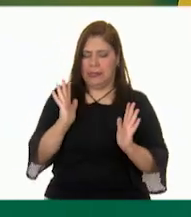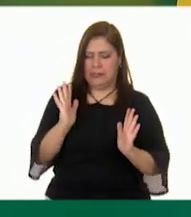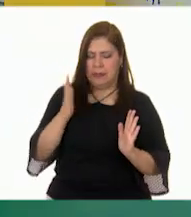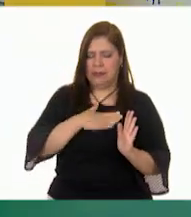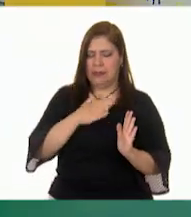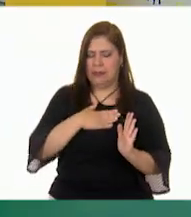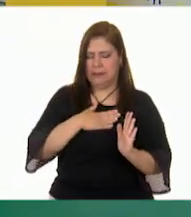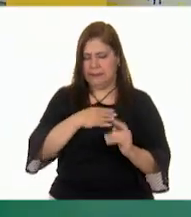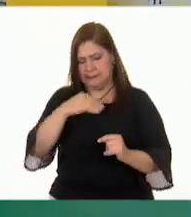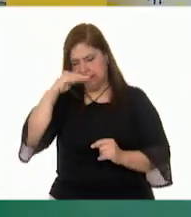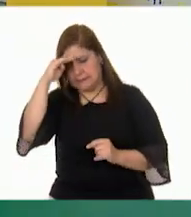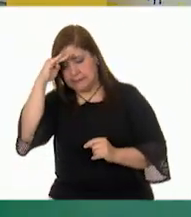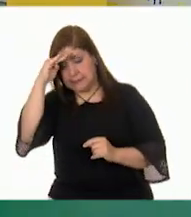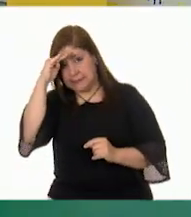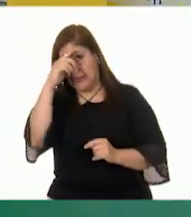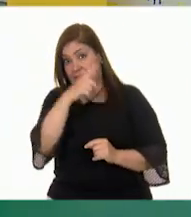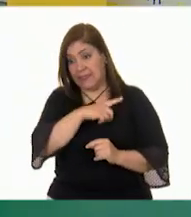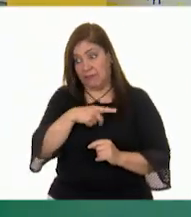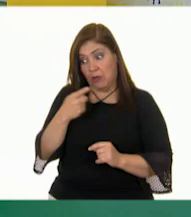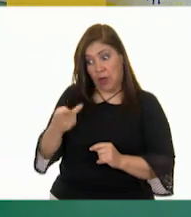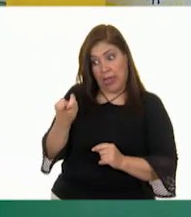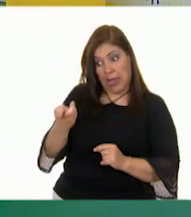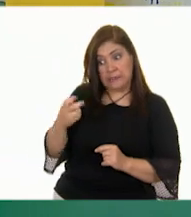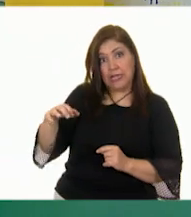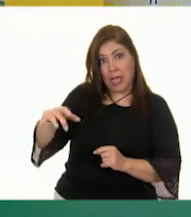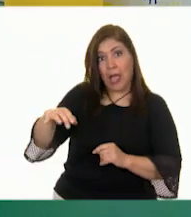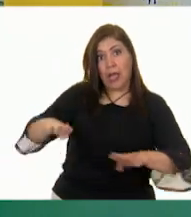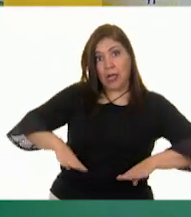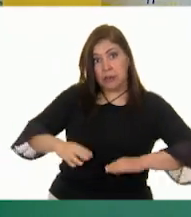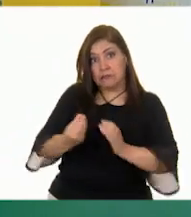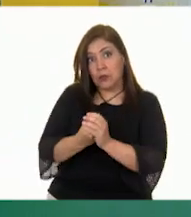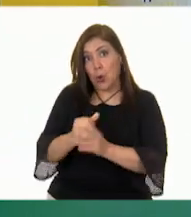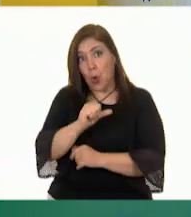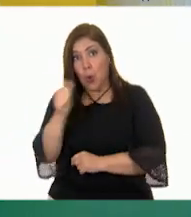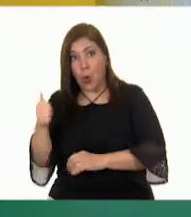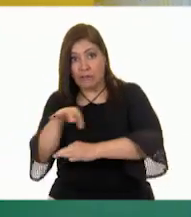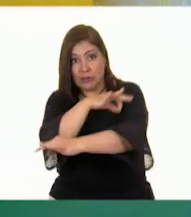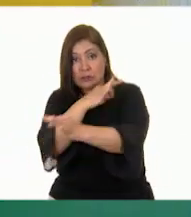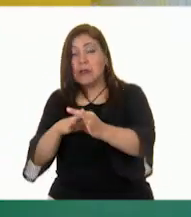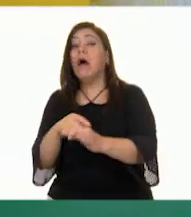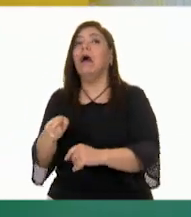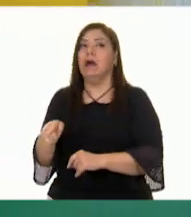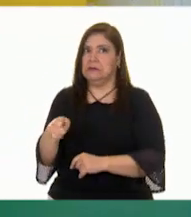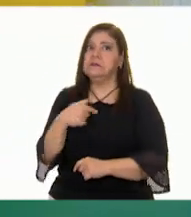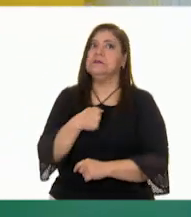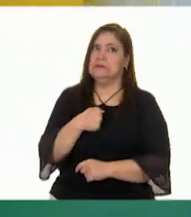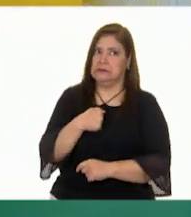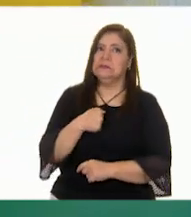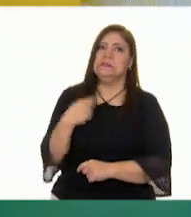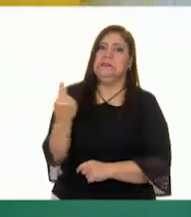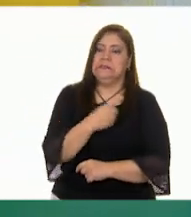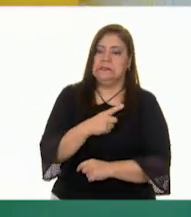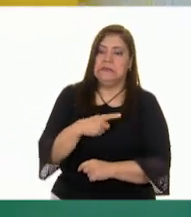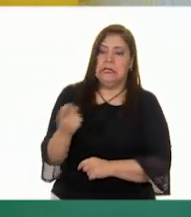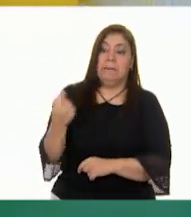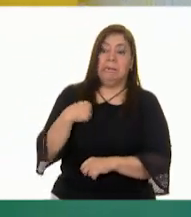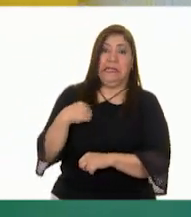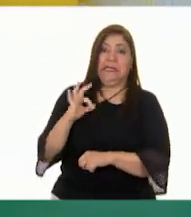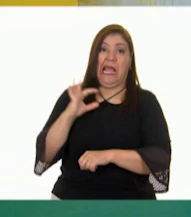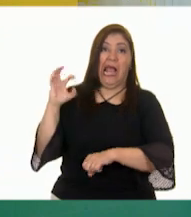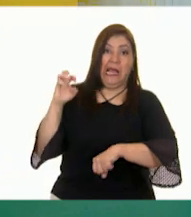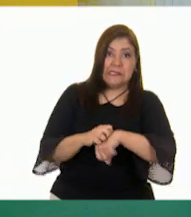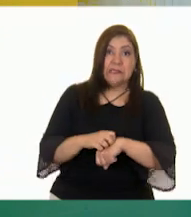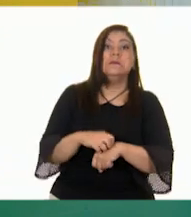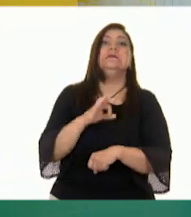Debes tener precaución. Porque la verdad, sí me causó horror que me pudiera picar.